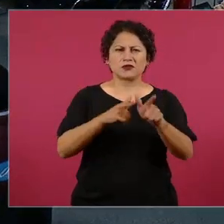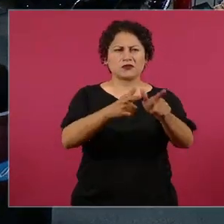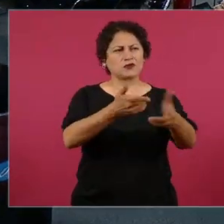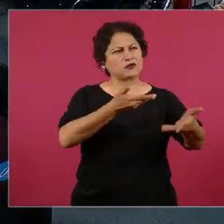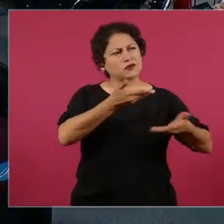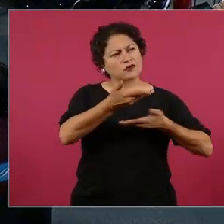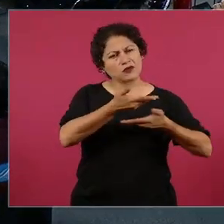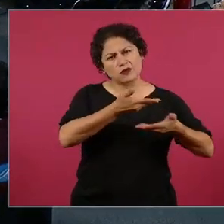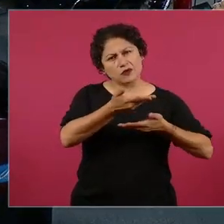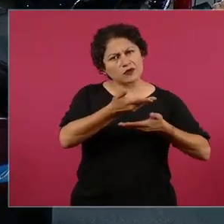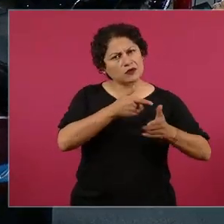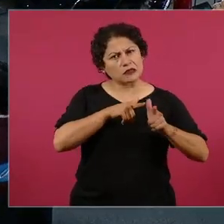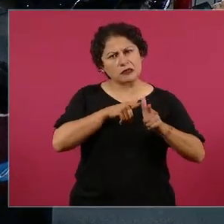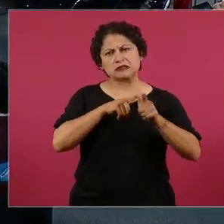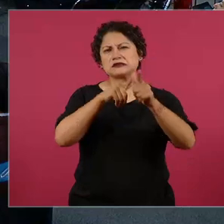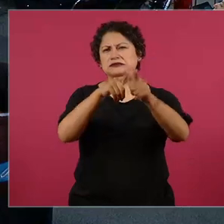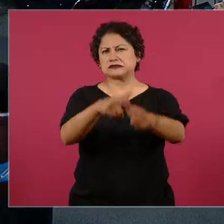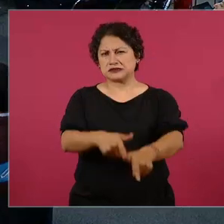relación continúa pero